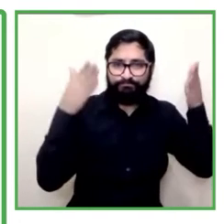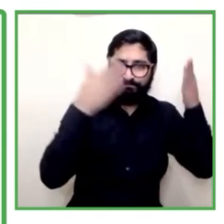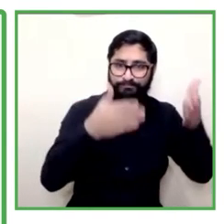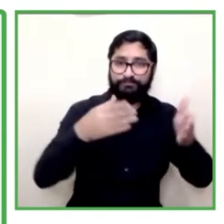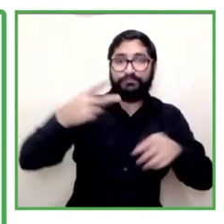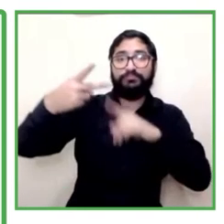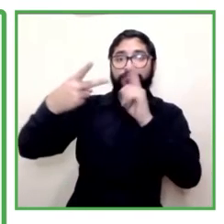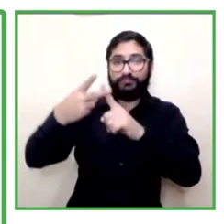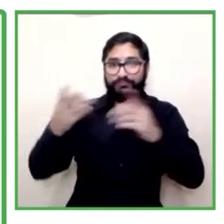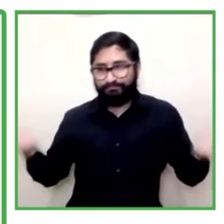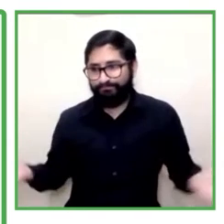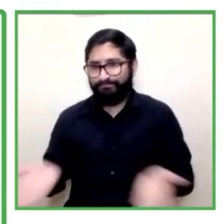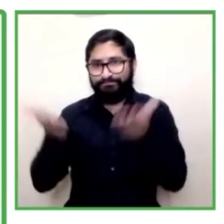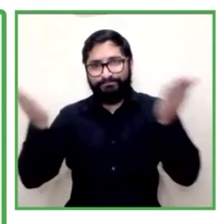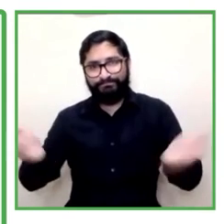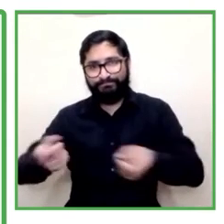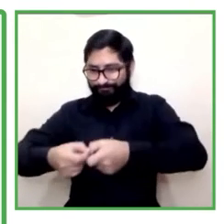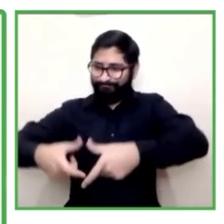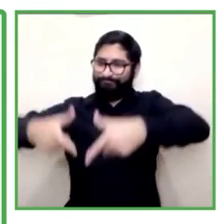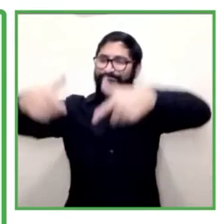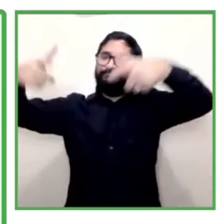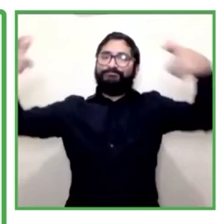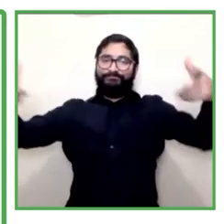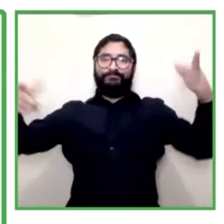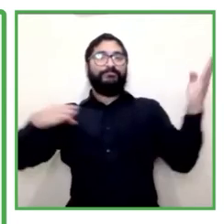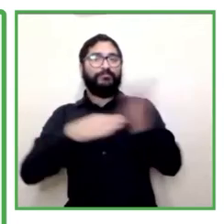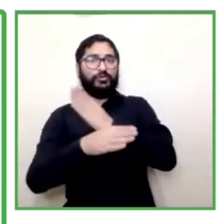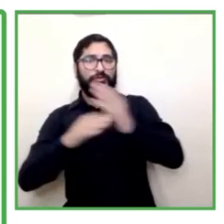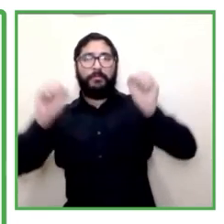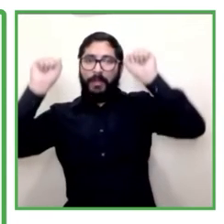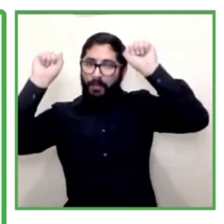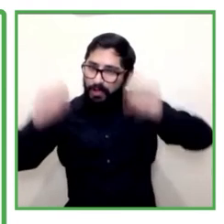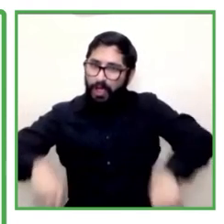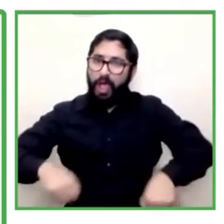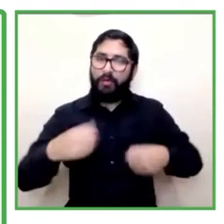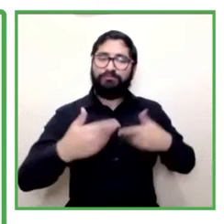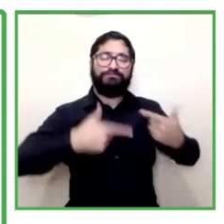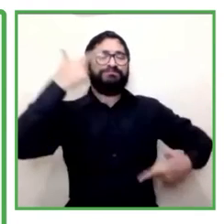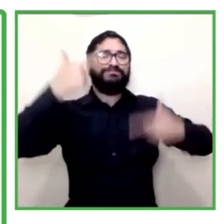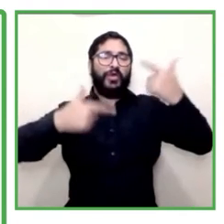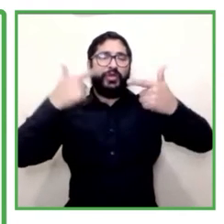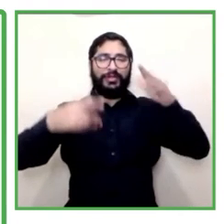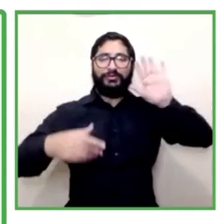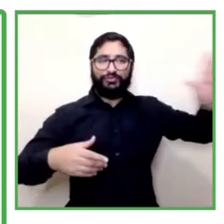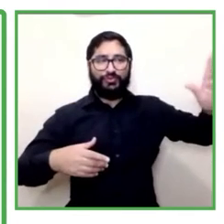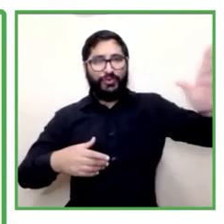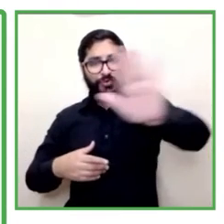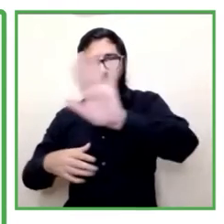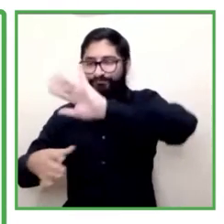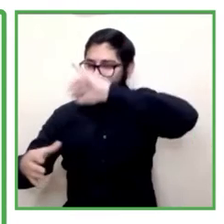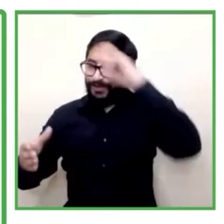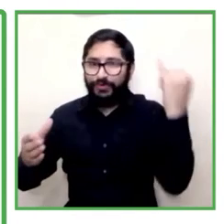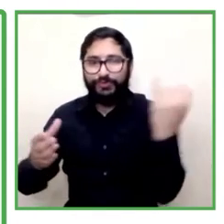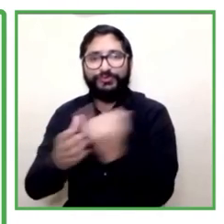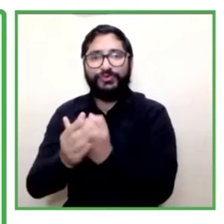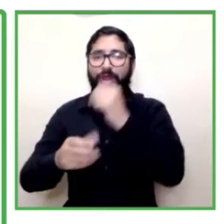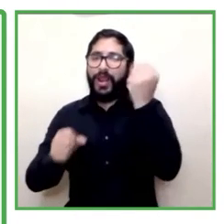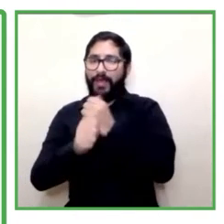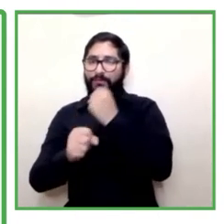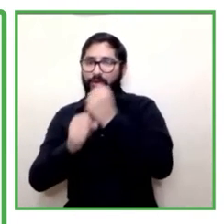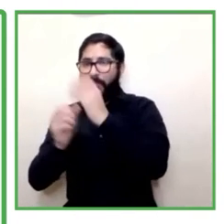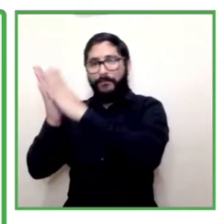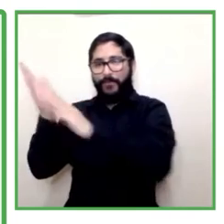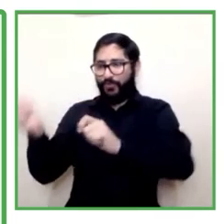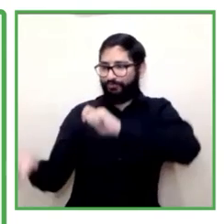que promueva sus políticas de inclusión laboral sus modelos de inclusión y brinden la oportunidad